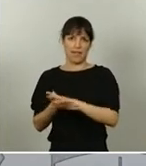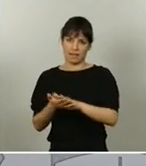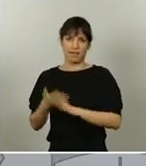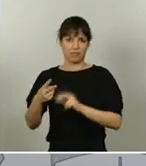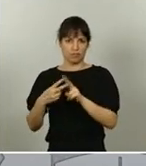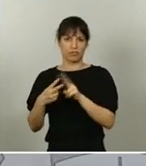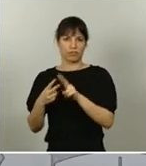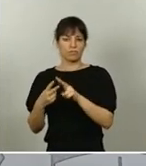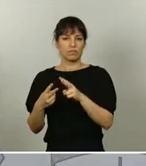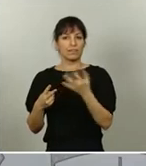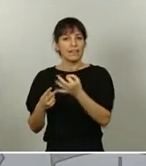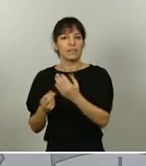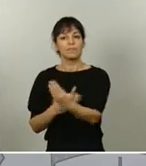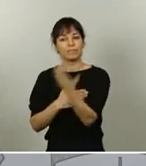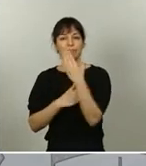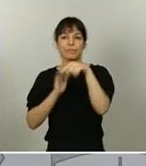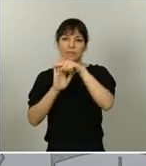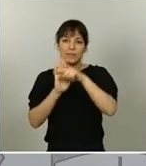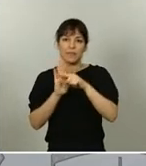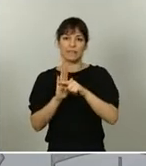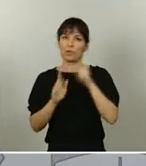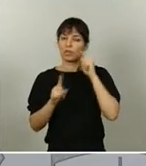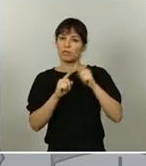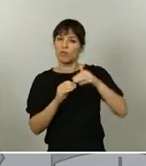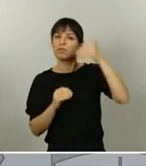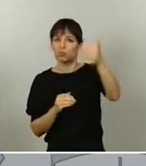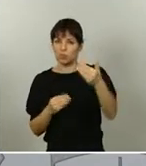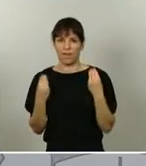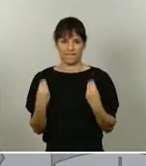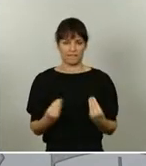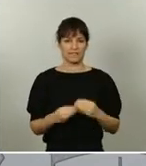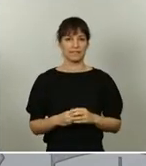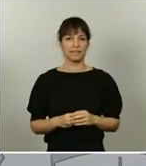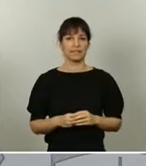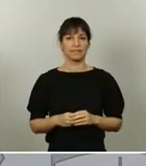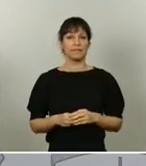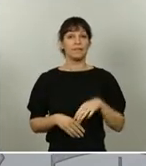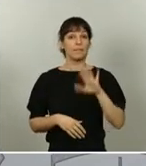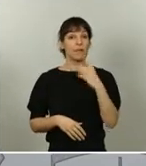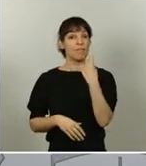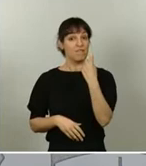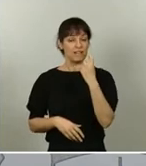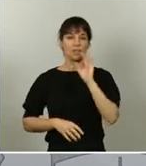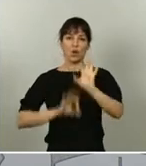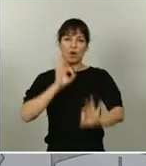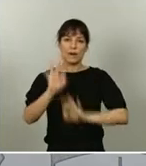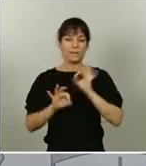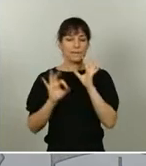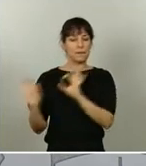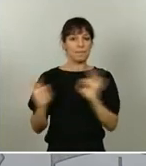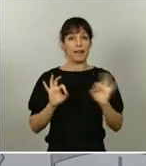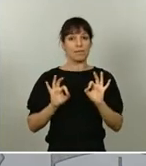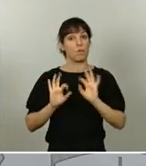proponer medidas de alcance para el futuro. Pero, además, ahora tenemos que organizar y preparar esa vuelta tan necesaria e